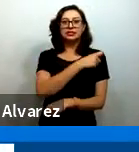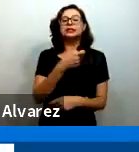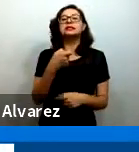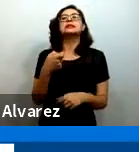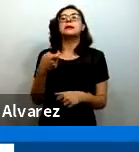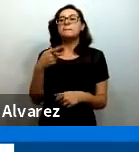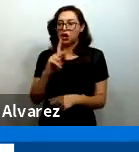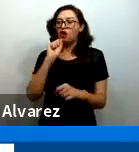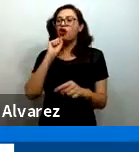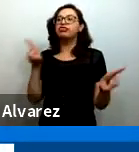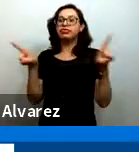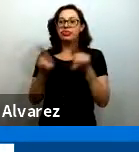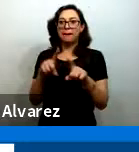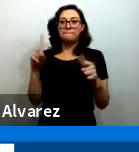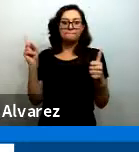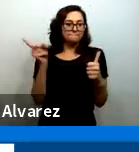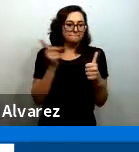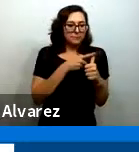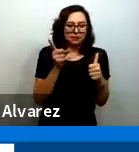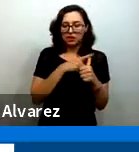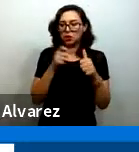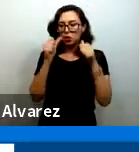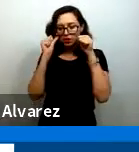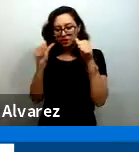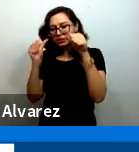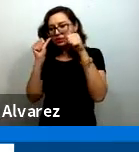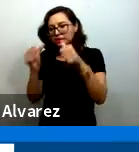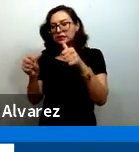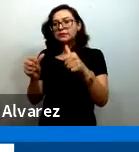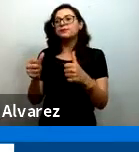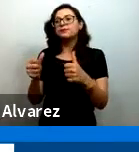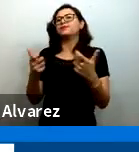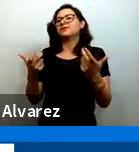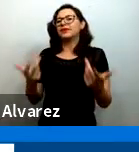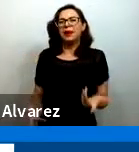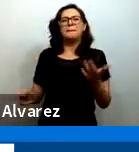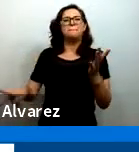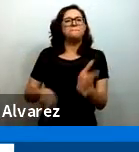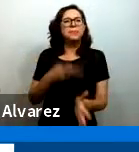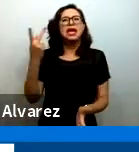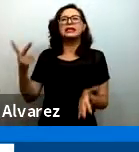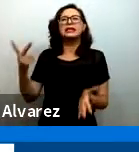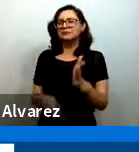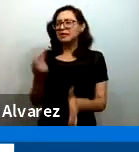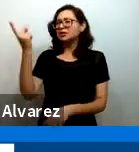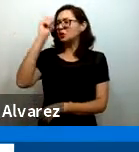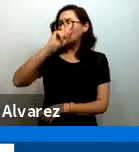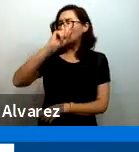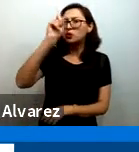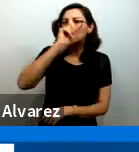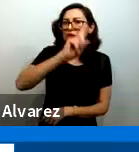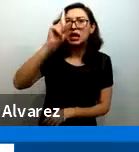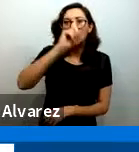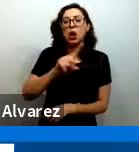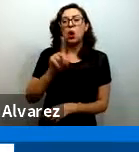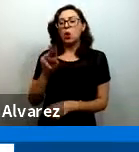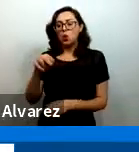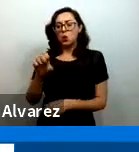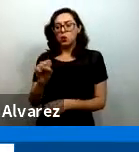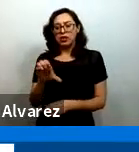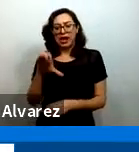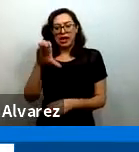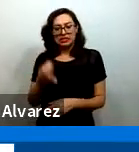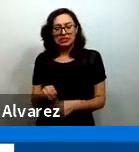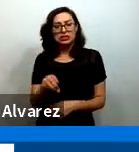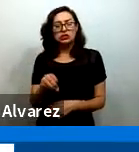desde el principio, ya que a pesar de muchas recomendaciones que hemos tenido tanto de la UNESCO que muchos